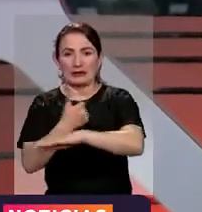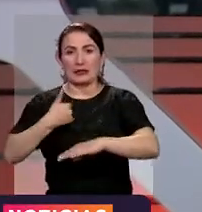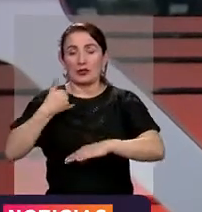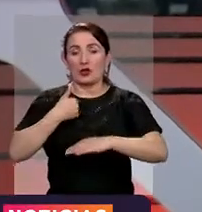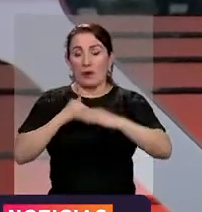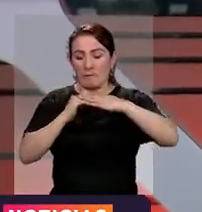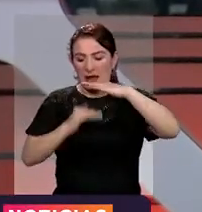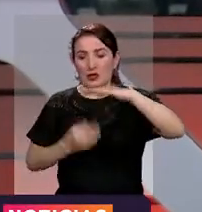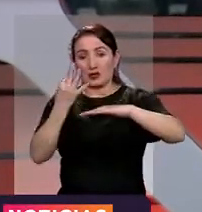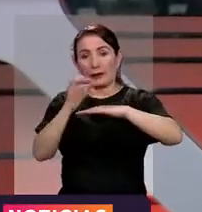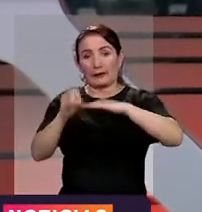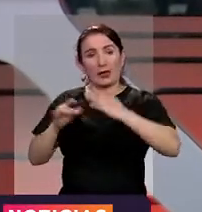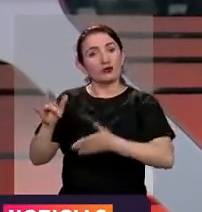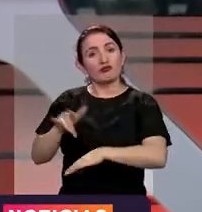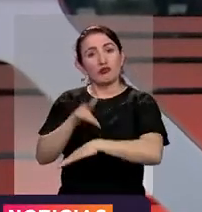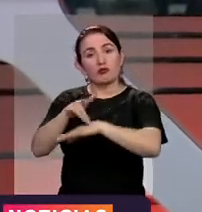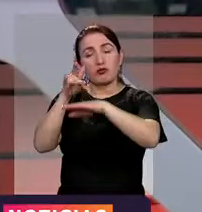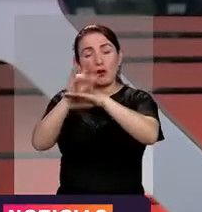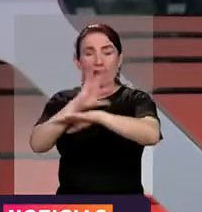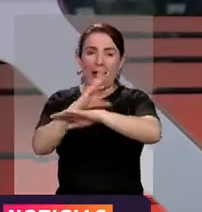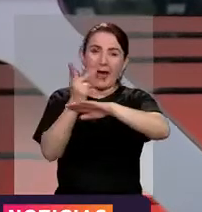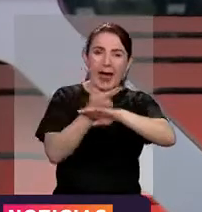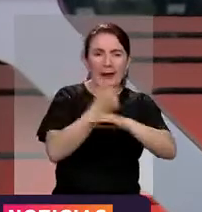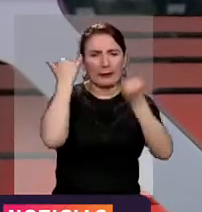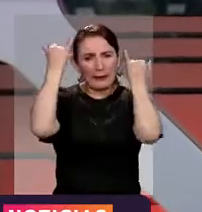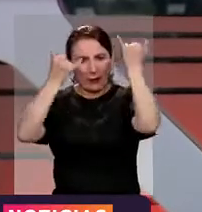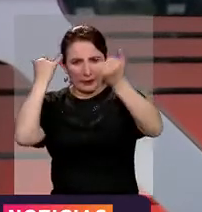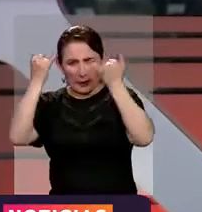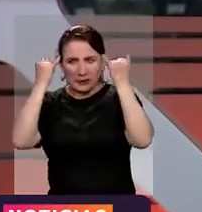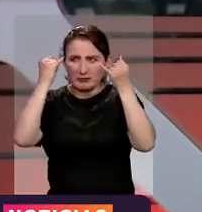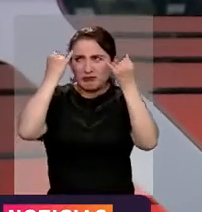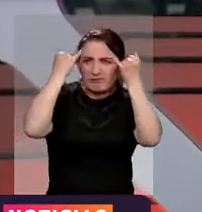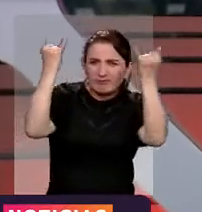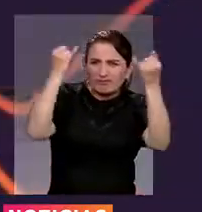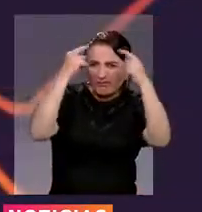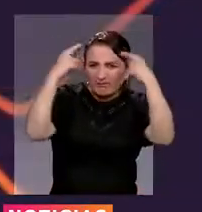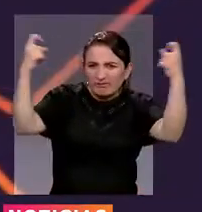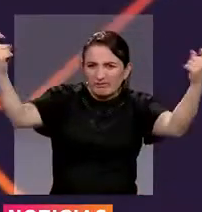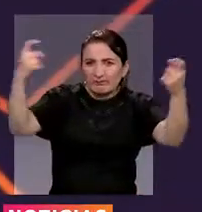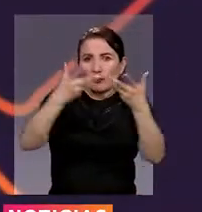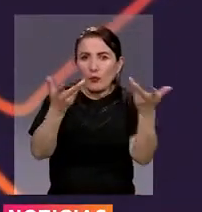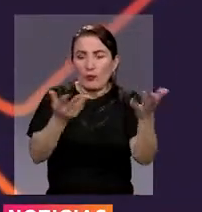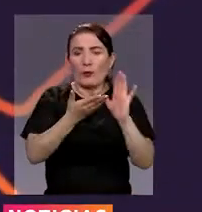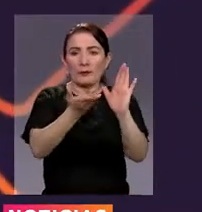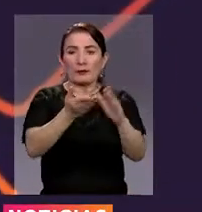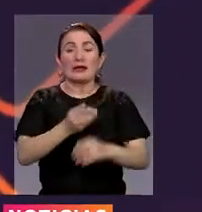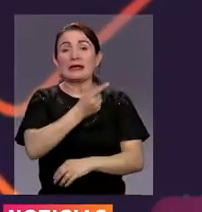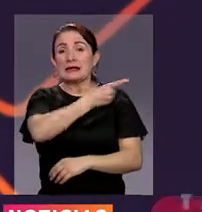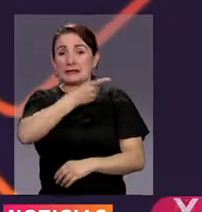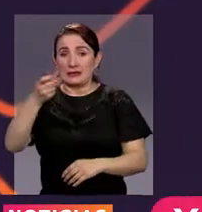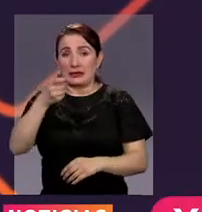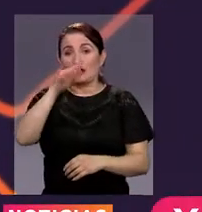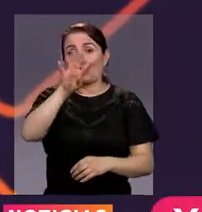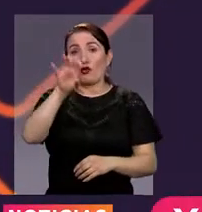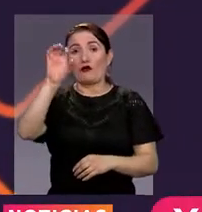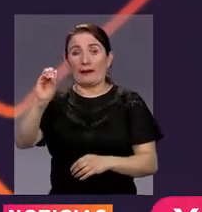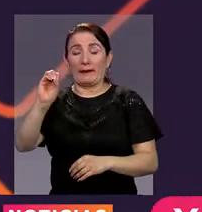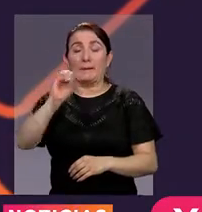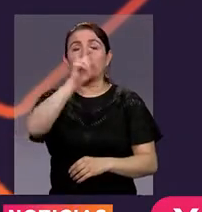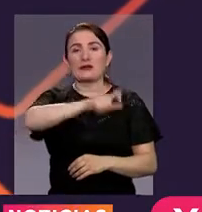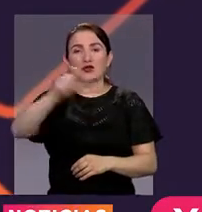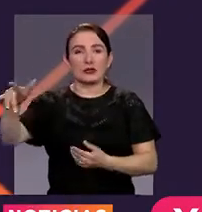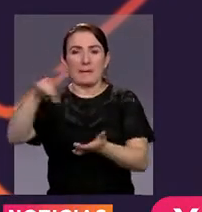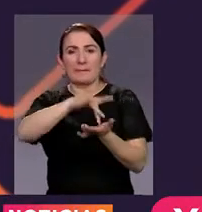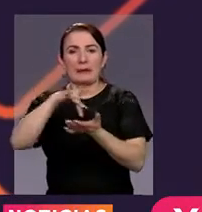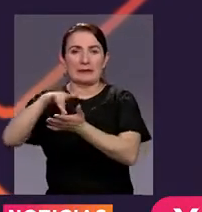años que busca incentivar el mundo del arte, la creación y la imaginación. Más de 190 personas participaron